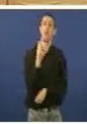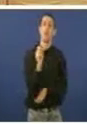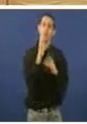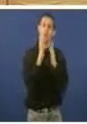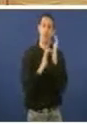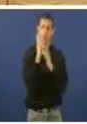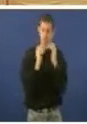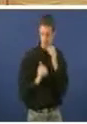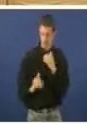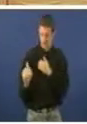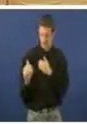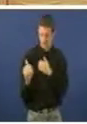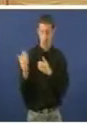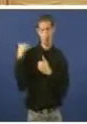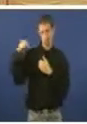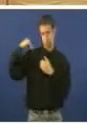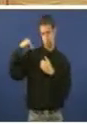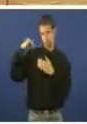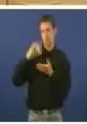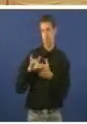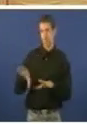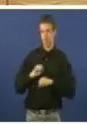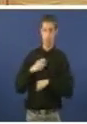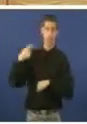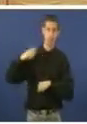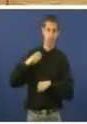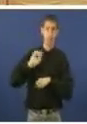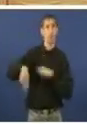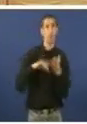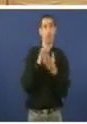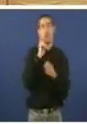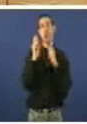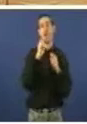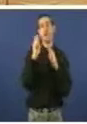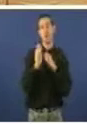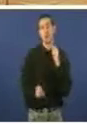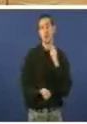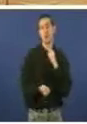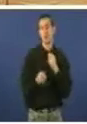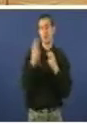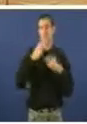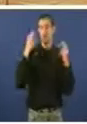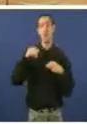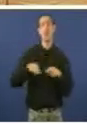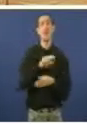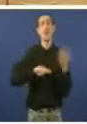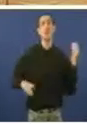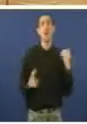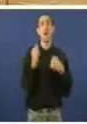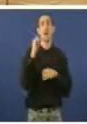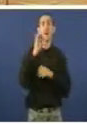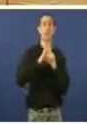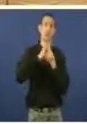poucos días de ser investido presidente o dixo nunha entrevista publicada nun medio de comunicación. Dixo en Galiza temos un índice de